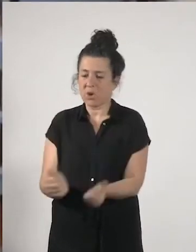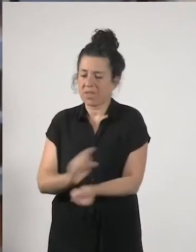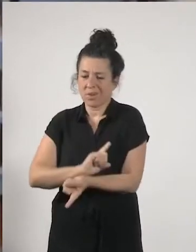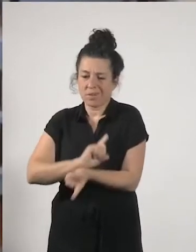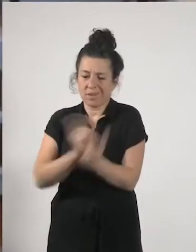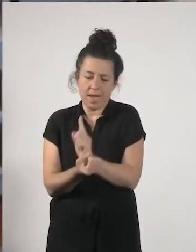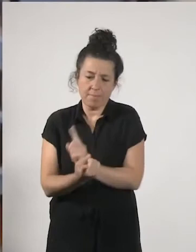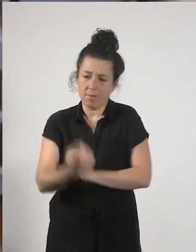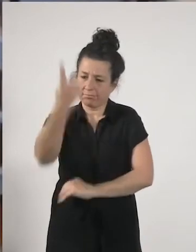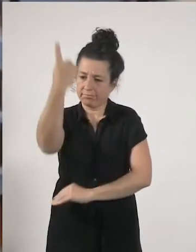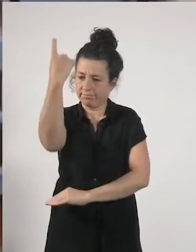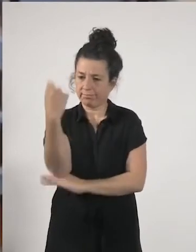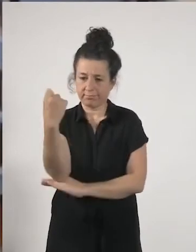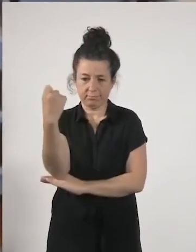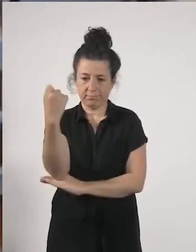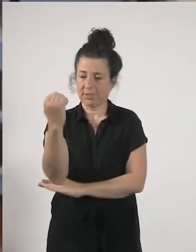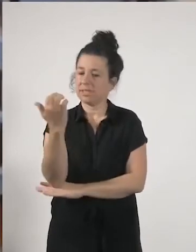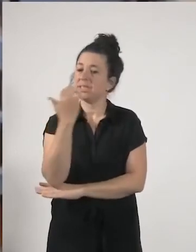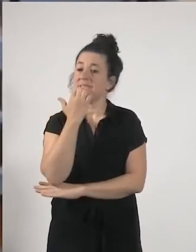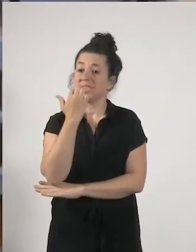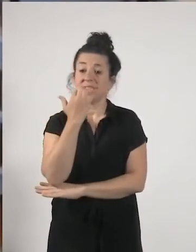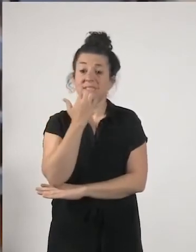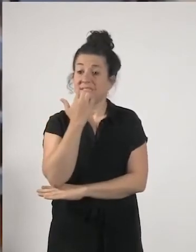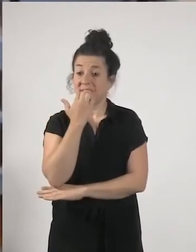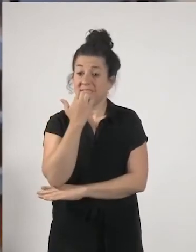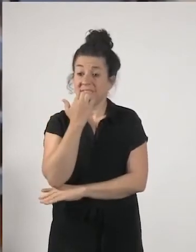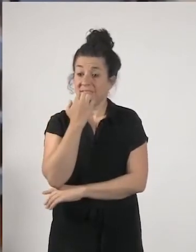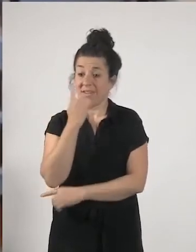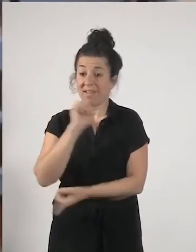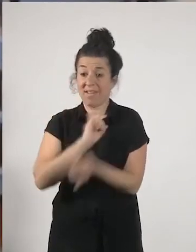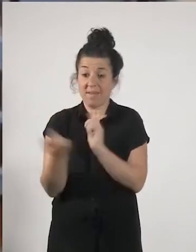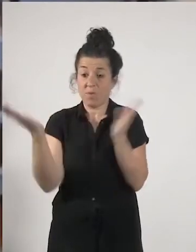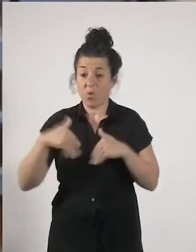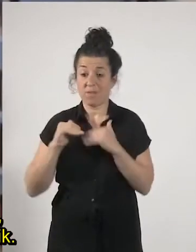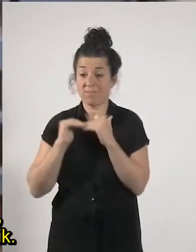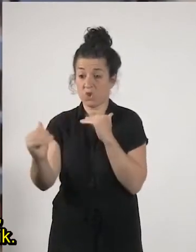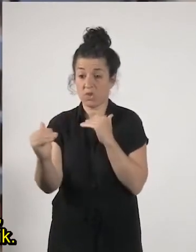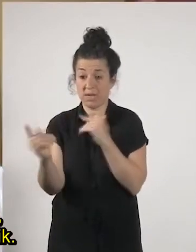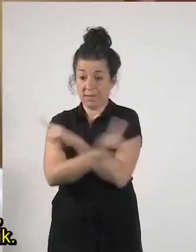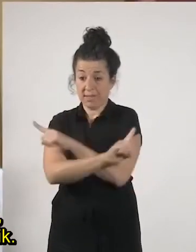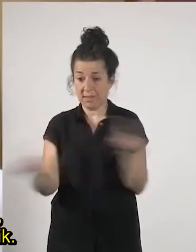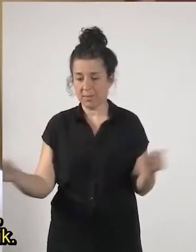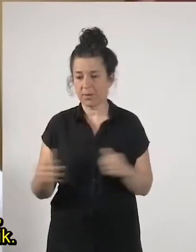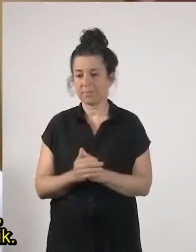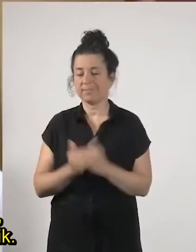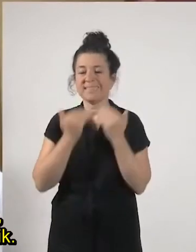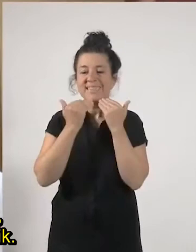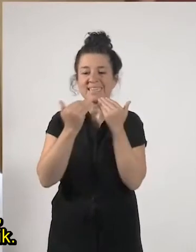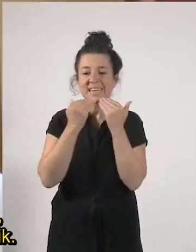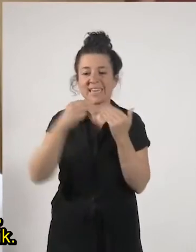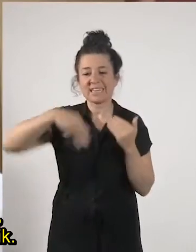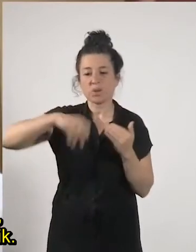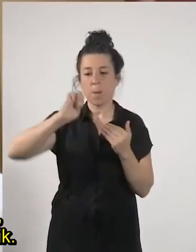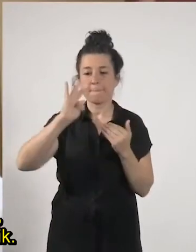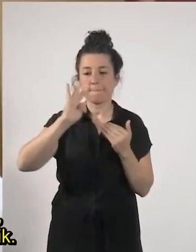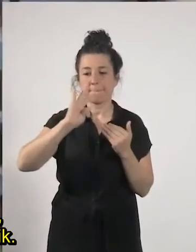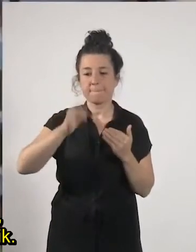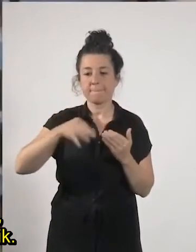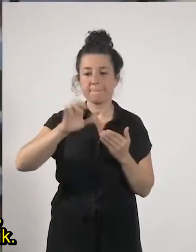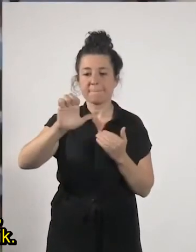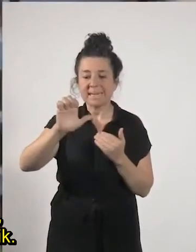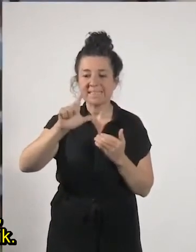porque porque si no no no es sostenible es que regalas con merche la raña gauré que la